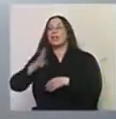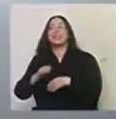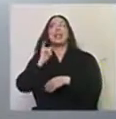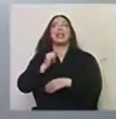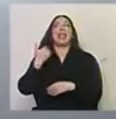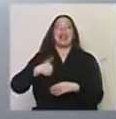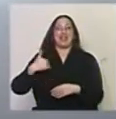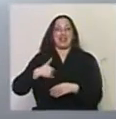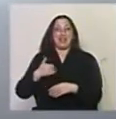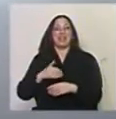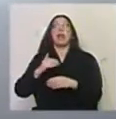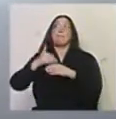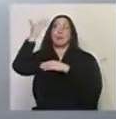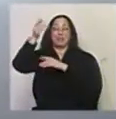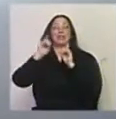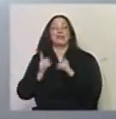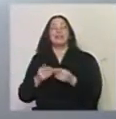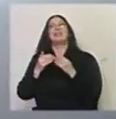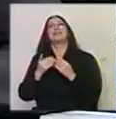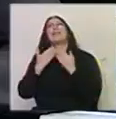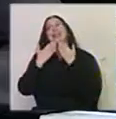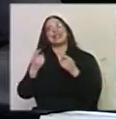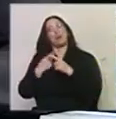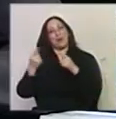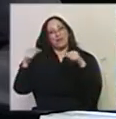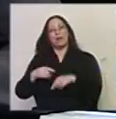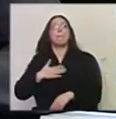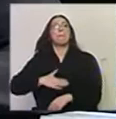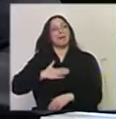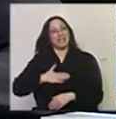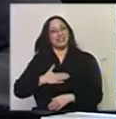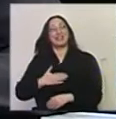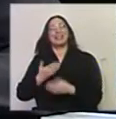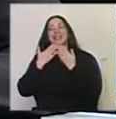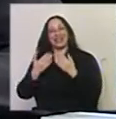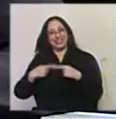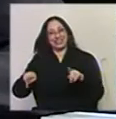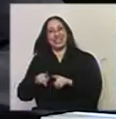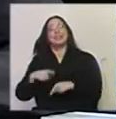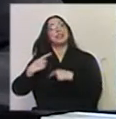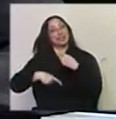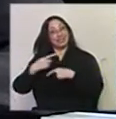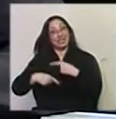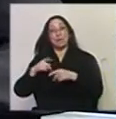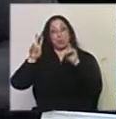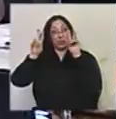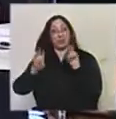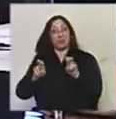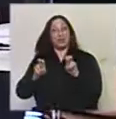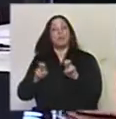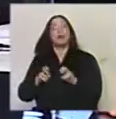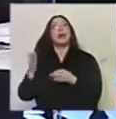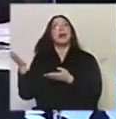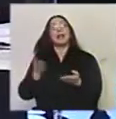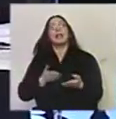mucho más allá también. Sergio, gracias por habernos acompañado. sido un placer realmente, gracias a ustedes. Bueno, y seguimos con el tema, entonces vamos a recibir a